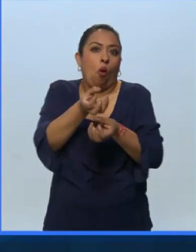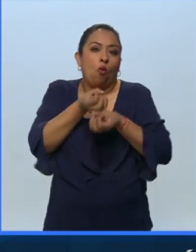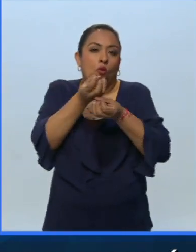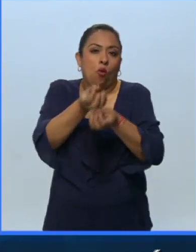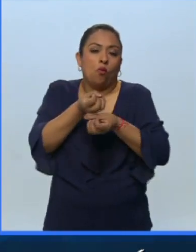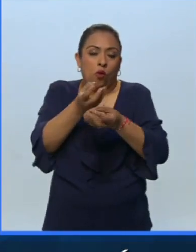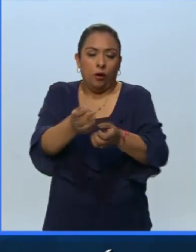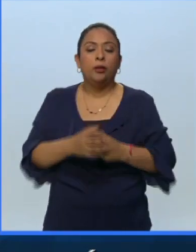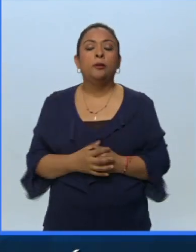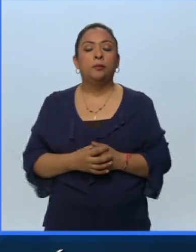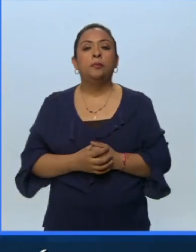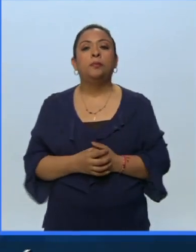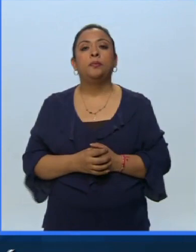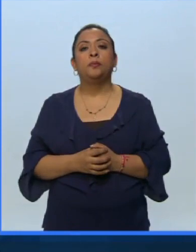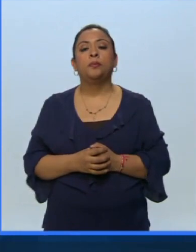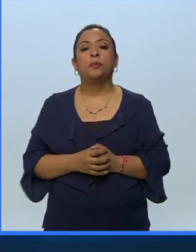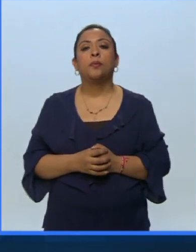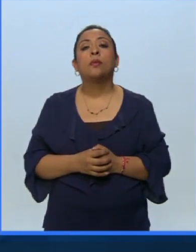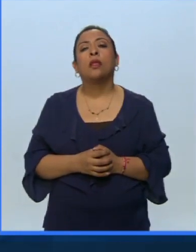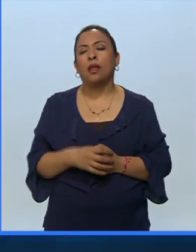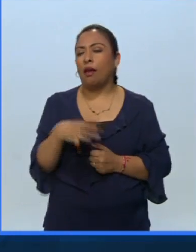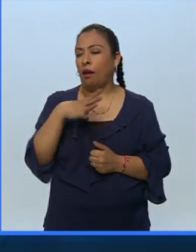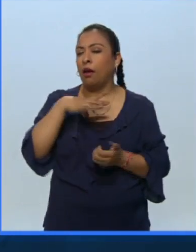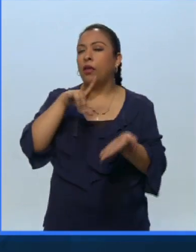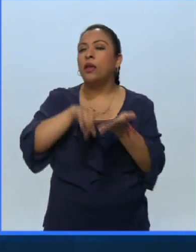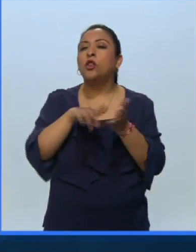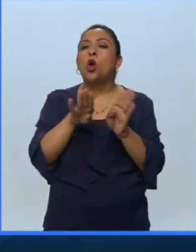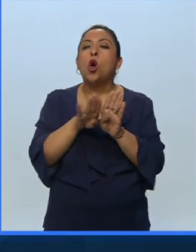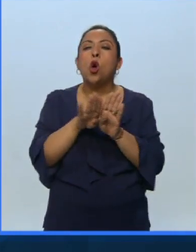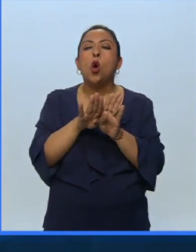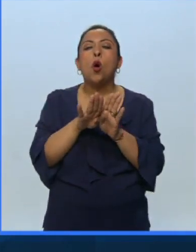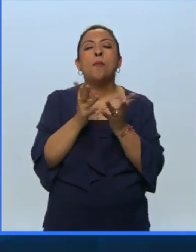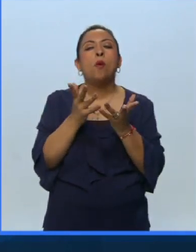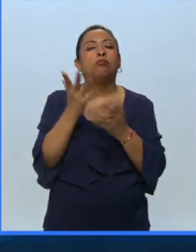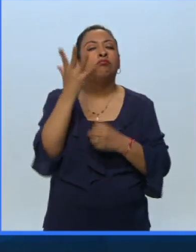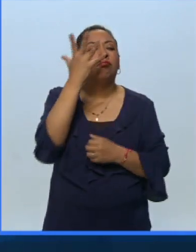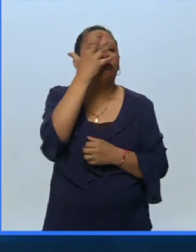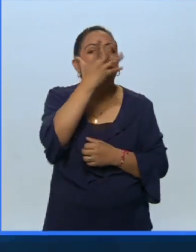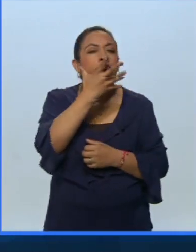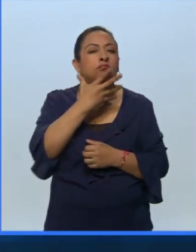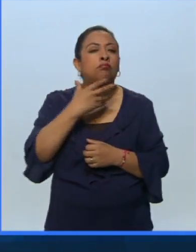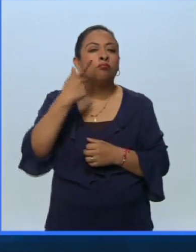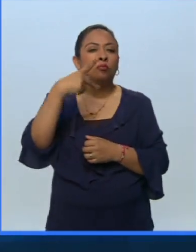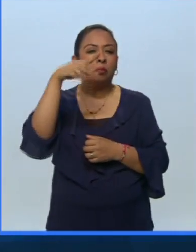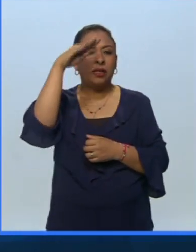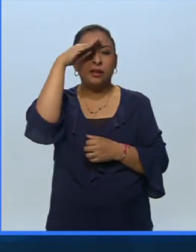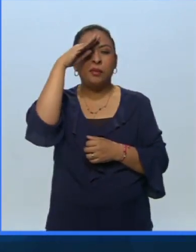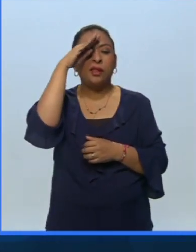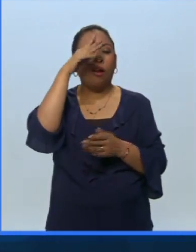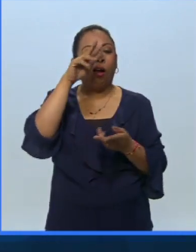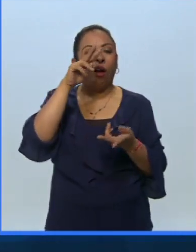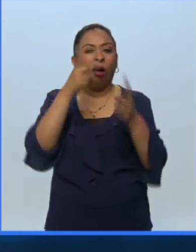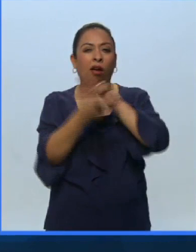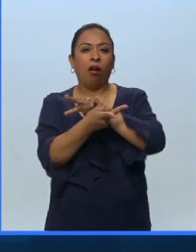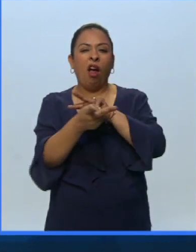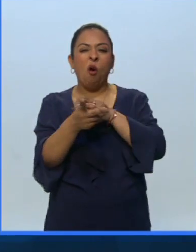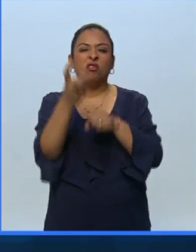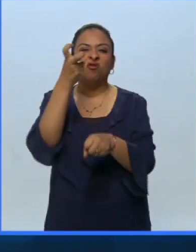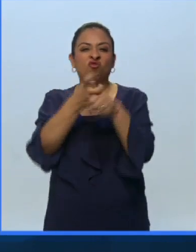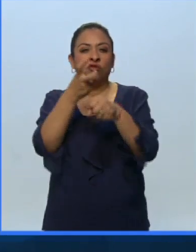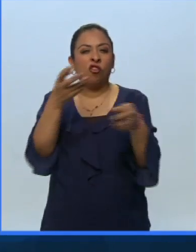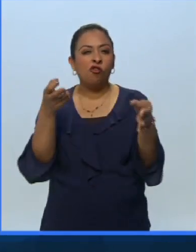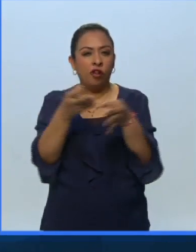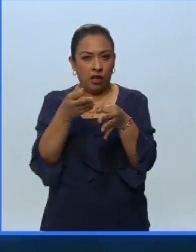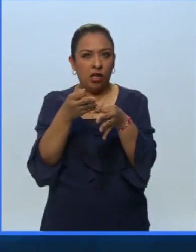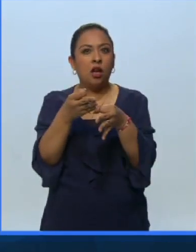adulto. Hay una sensualidad en su pensamiento que se opone a una frontera